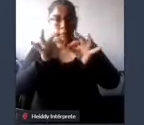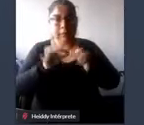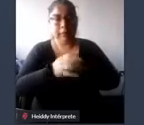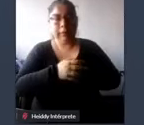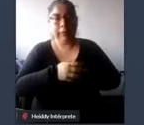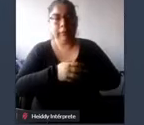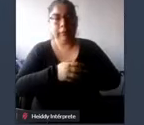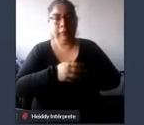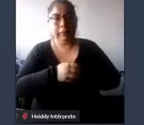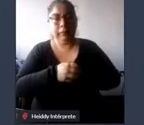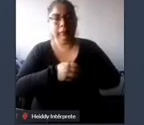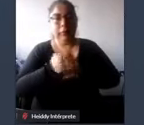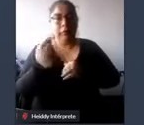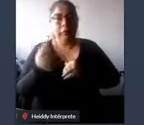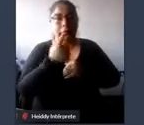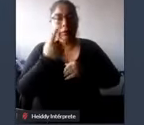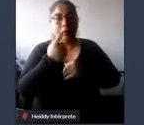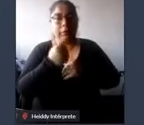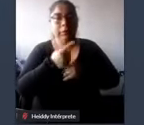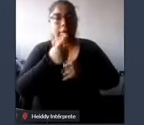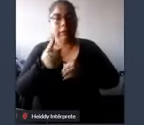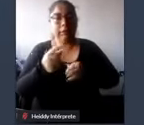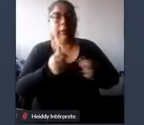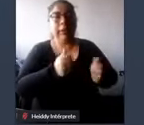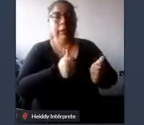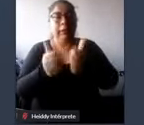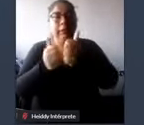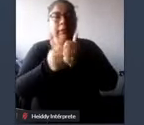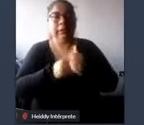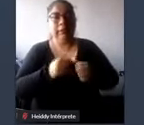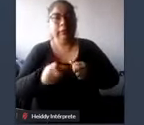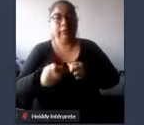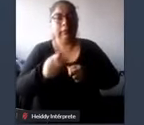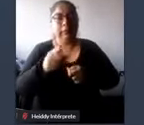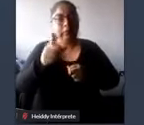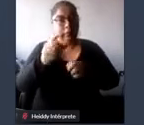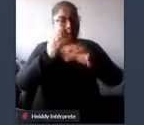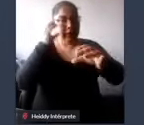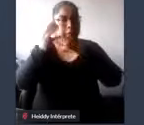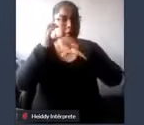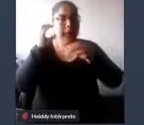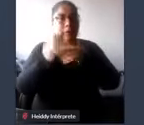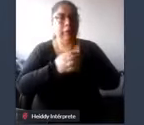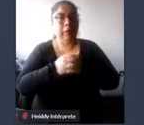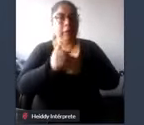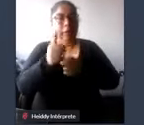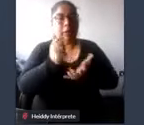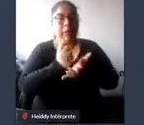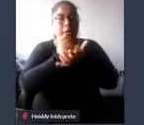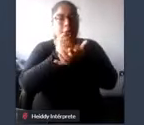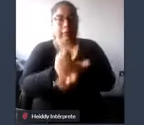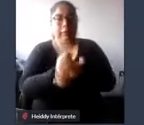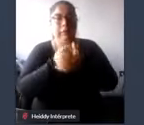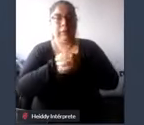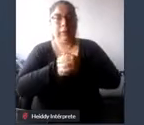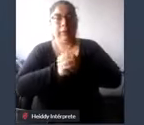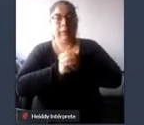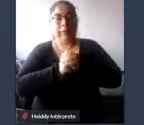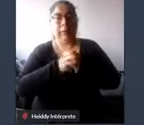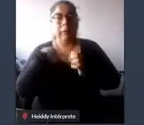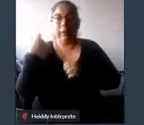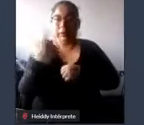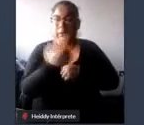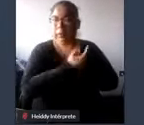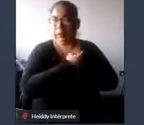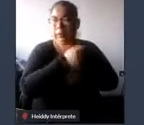son las cadenas de accesibilidad en los sistemas de transporte público que permitan garantizar a todas las